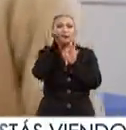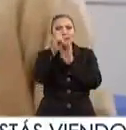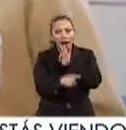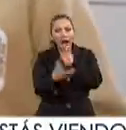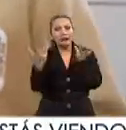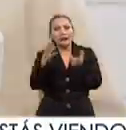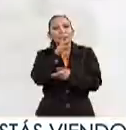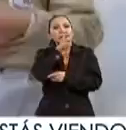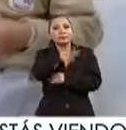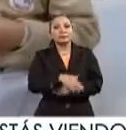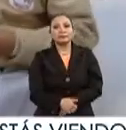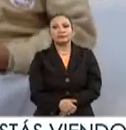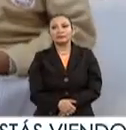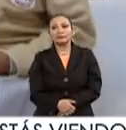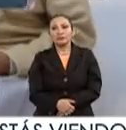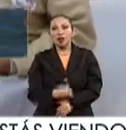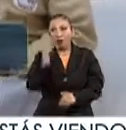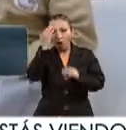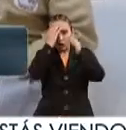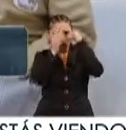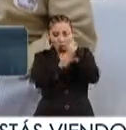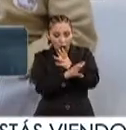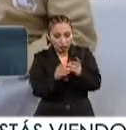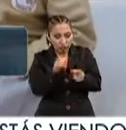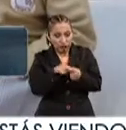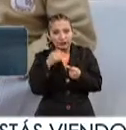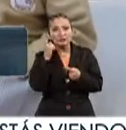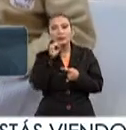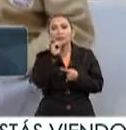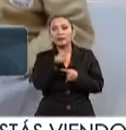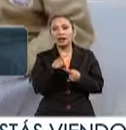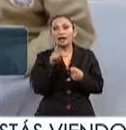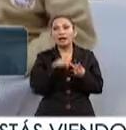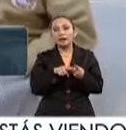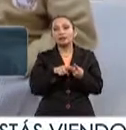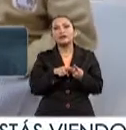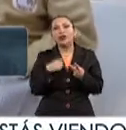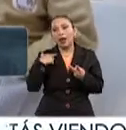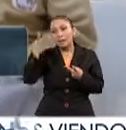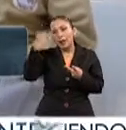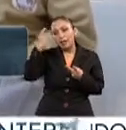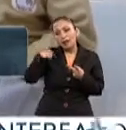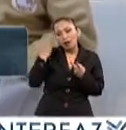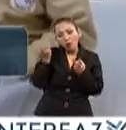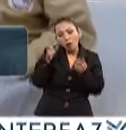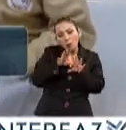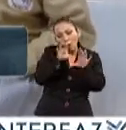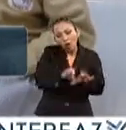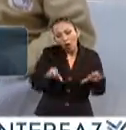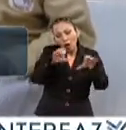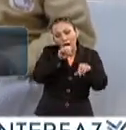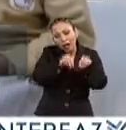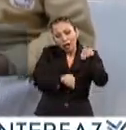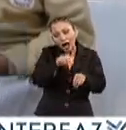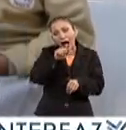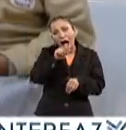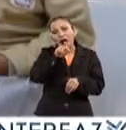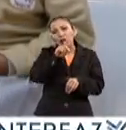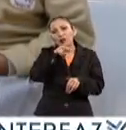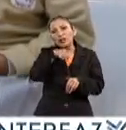lograr estos resultados. Un conjunto de conocimientos que siempre estuvieron presentes, al igual aprendimos programación con los arduinos de wifi,